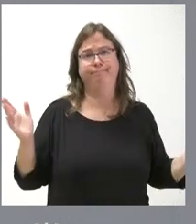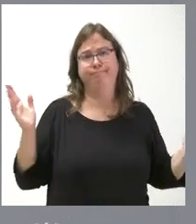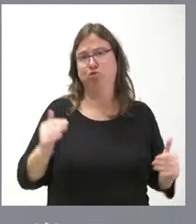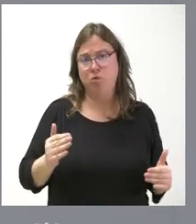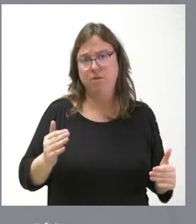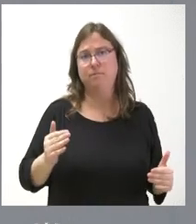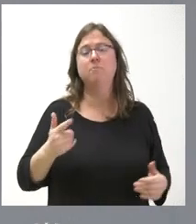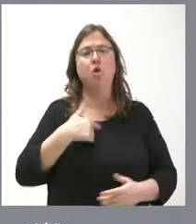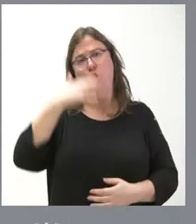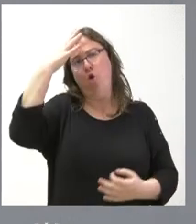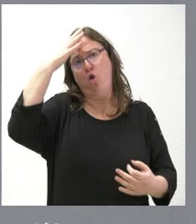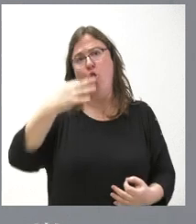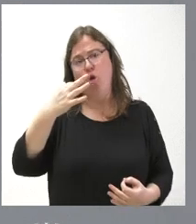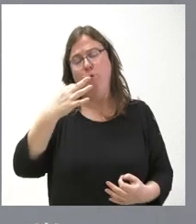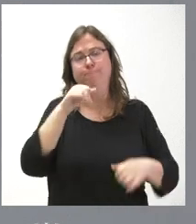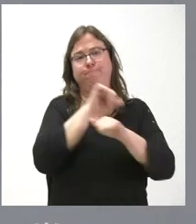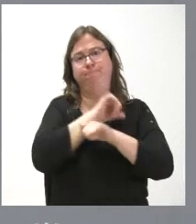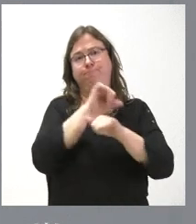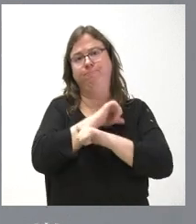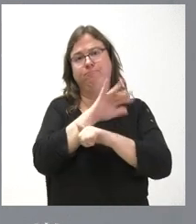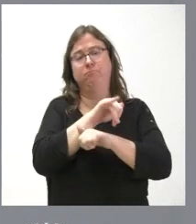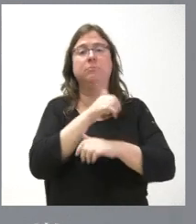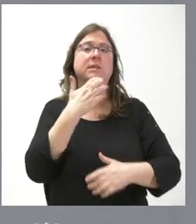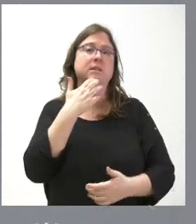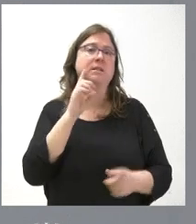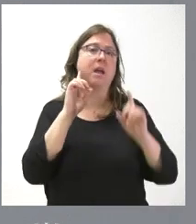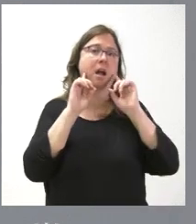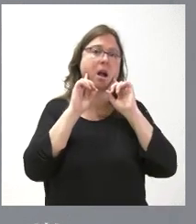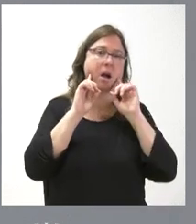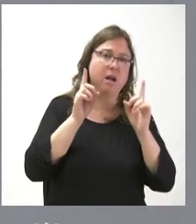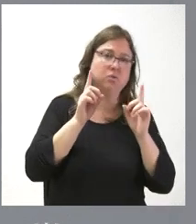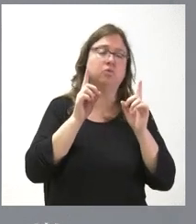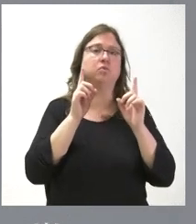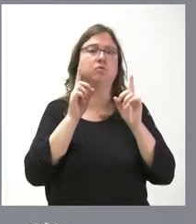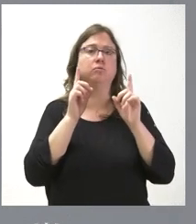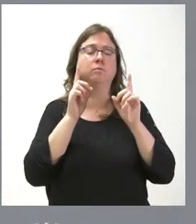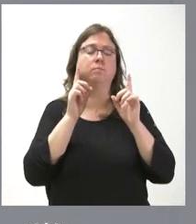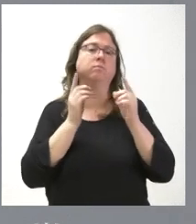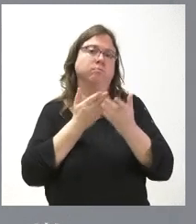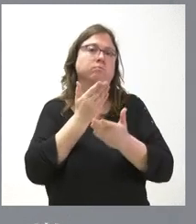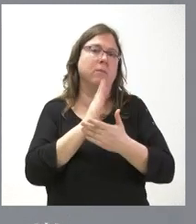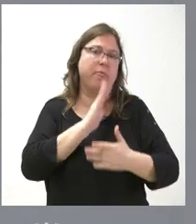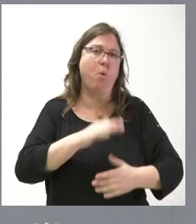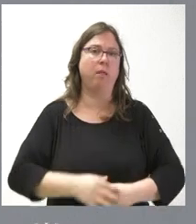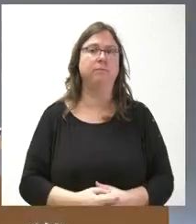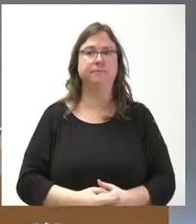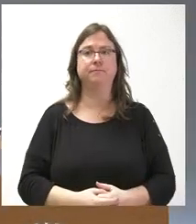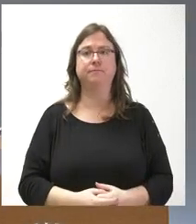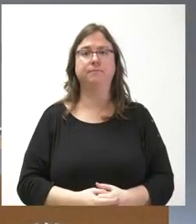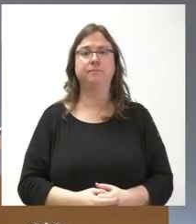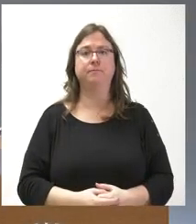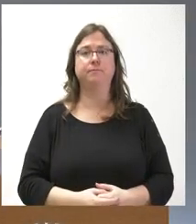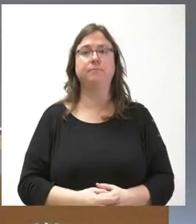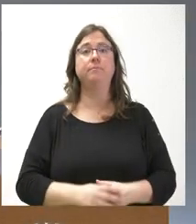iniciativas, pero, lógicamente, esperamos las mismas y, en su caso, pues se tomarán las iniciativas que resulten oportunas. Y